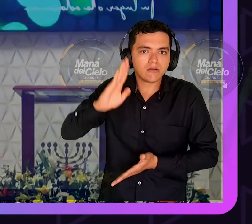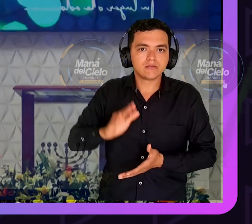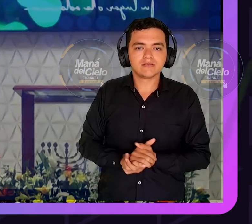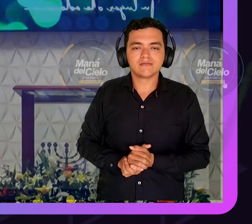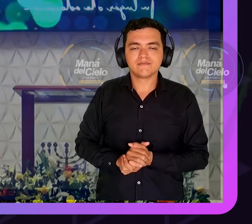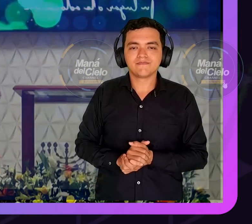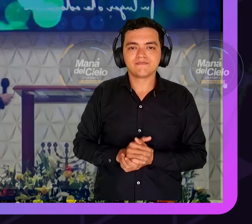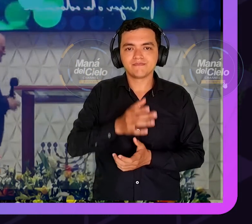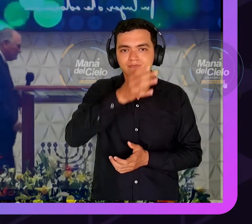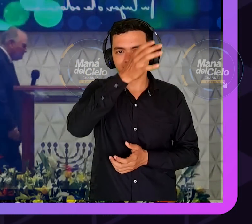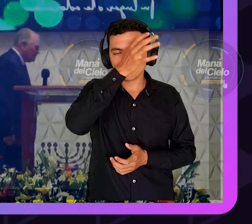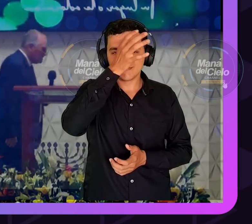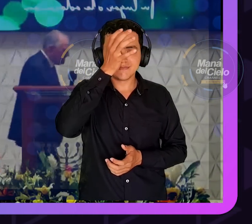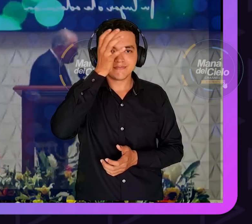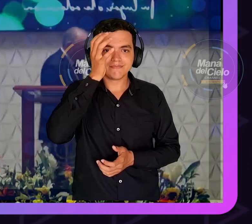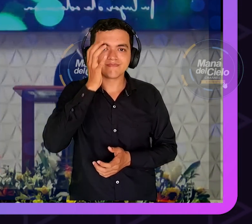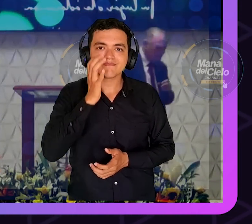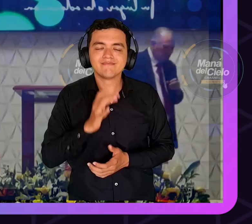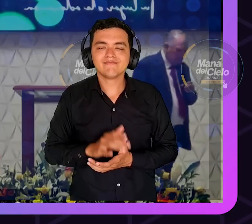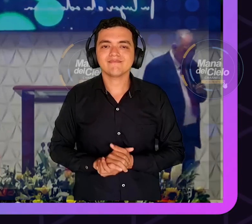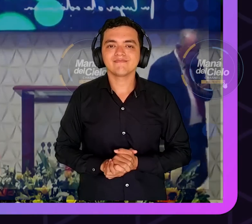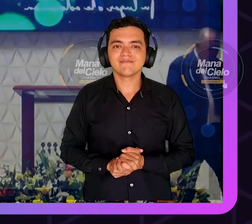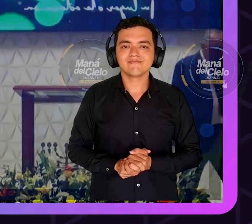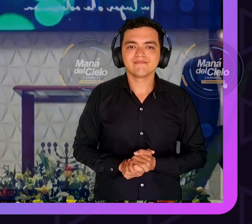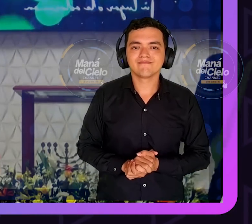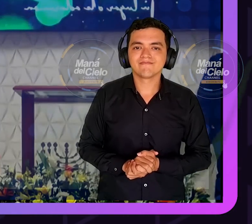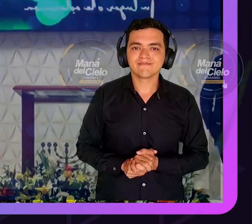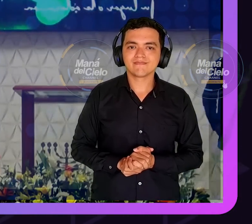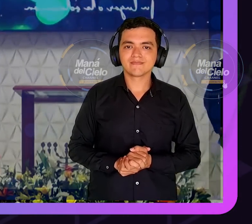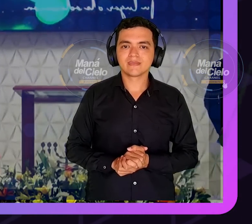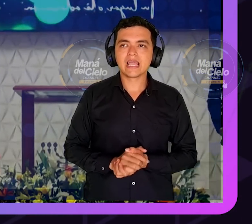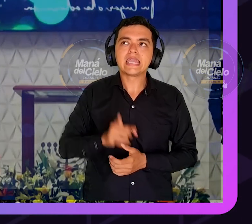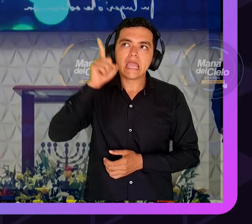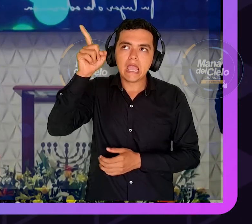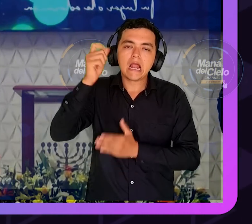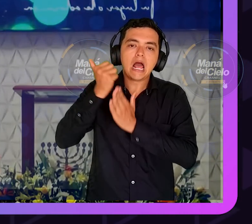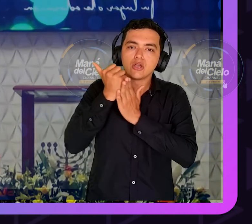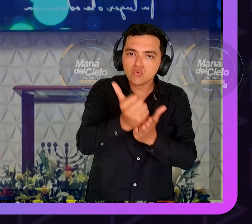todo eso? y él dice se fue